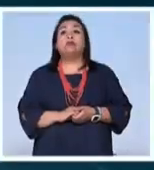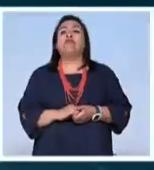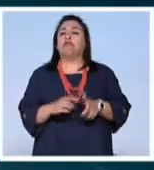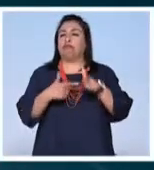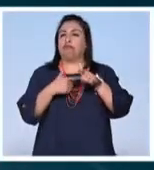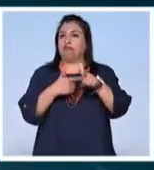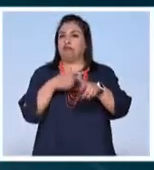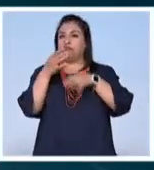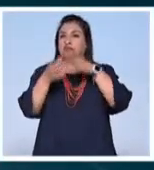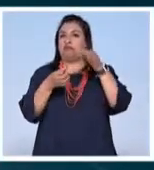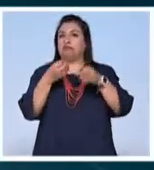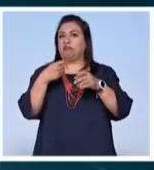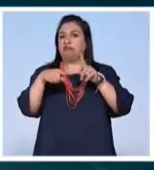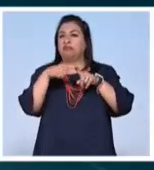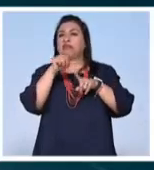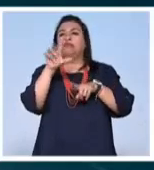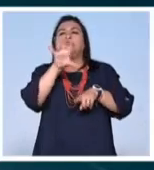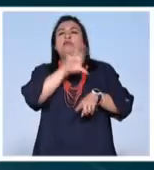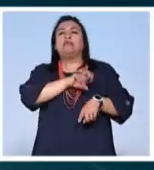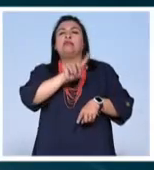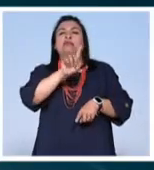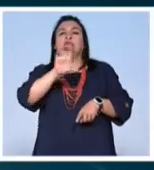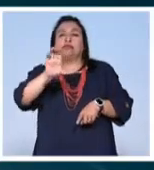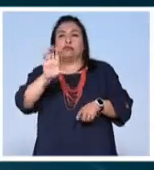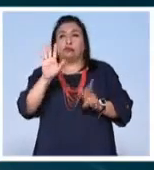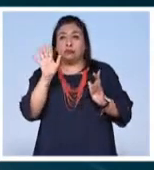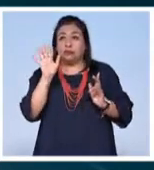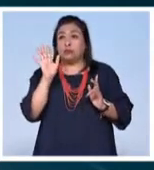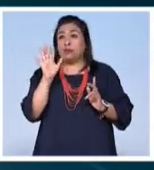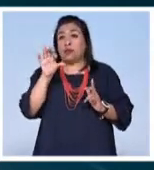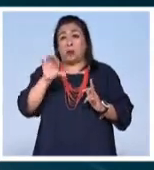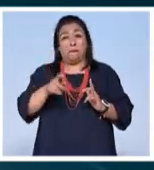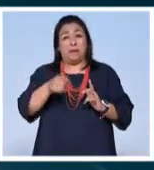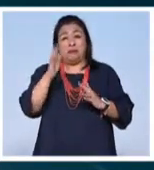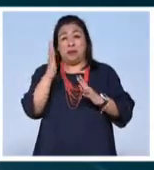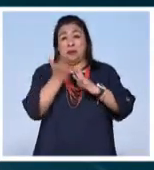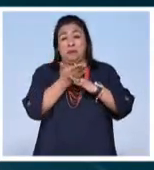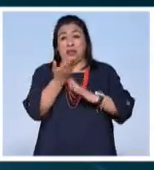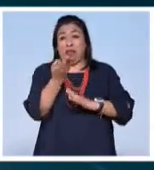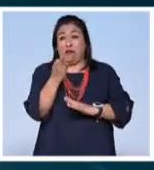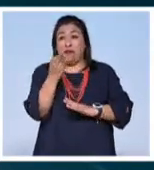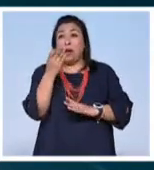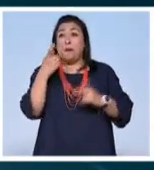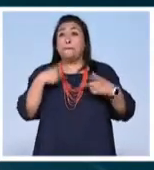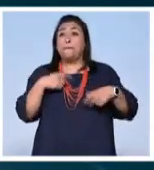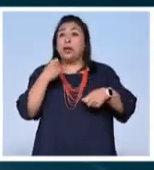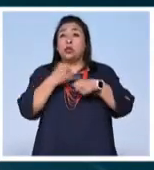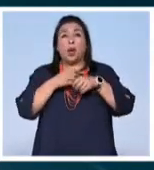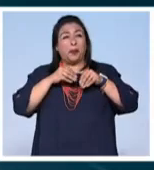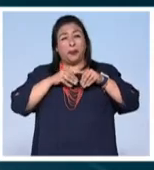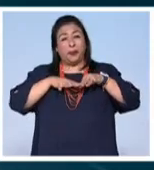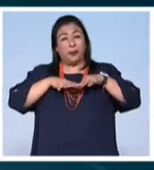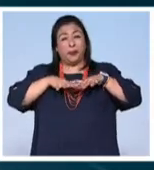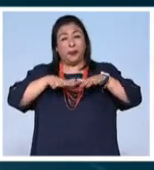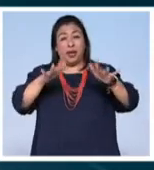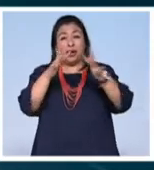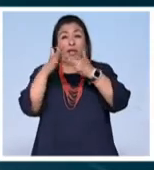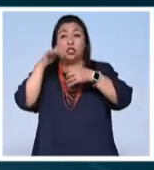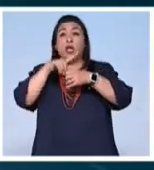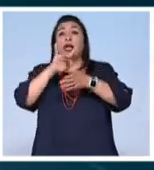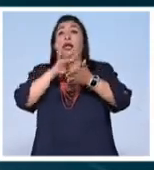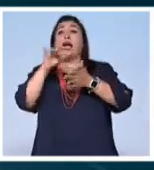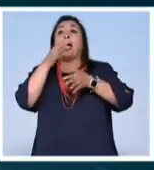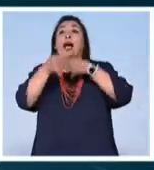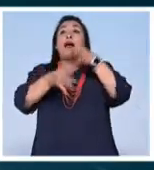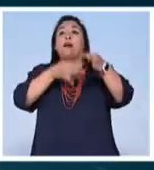continúan las buenas noticias para los fanáticos de DC Comics tan solo en esta primera mitad de febrero sus personajes han inundado las redes sociales gracias